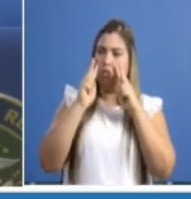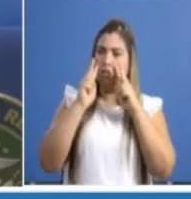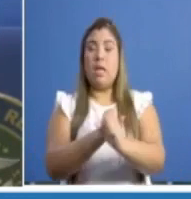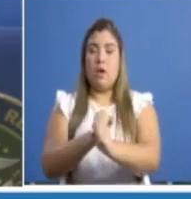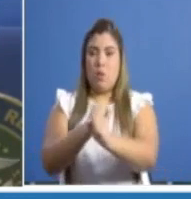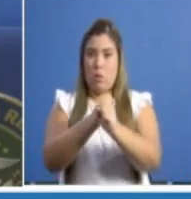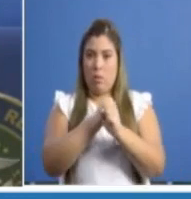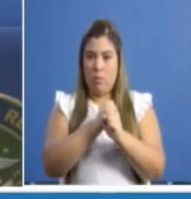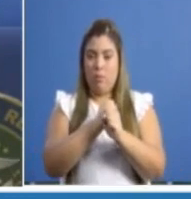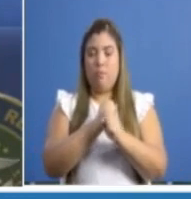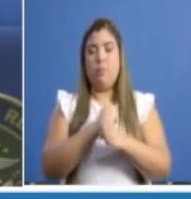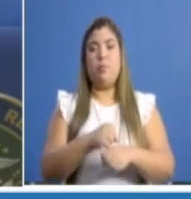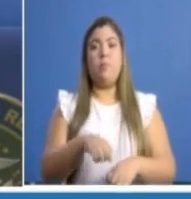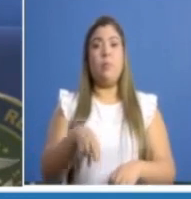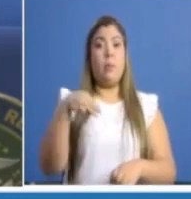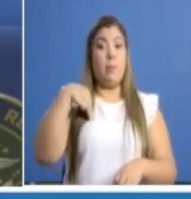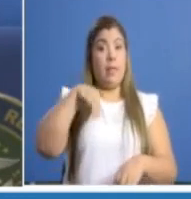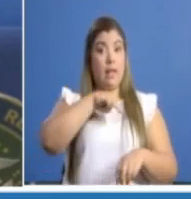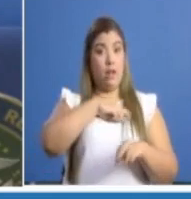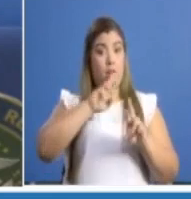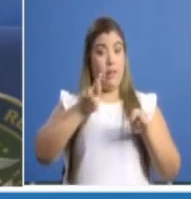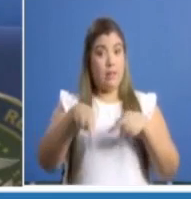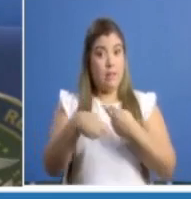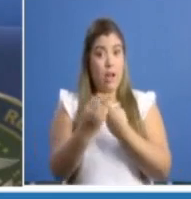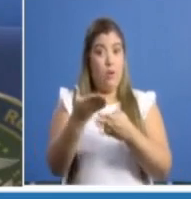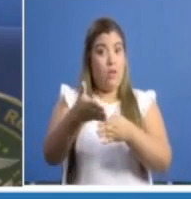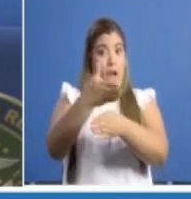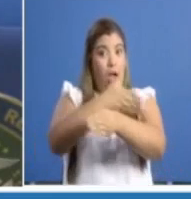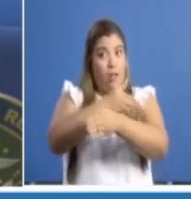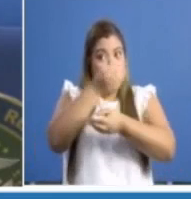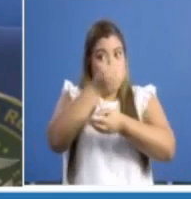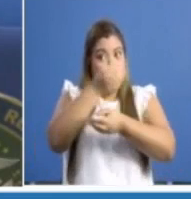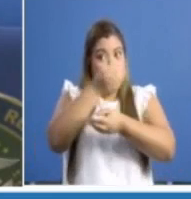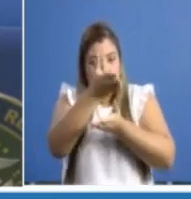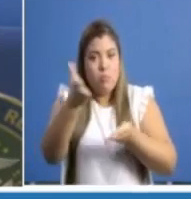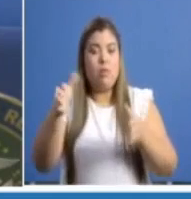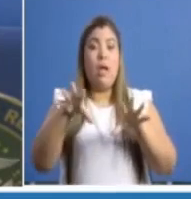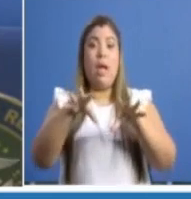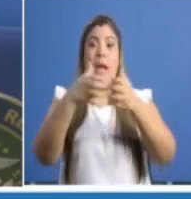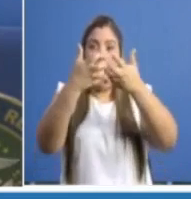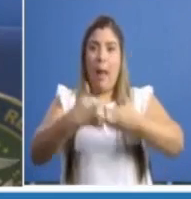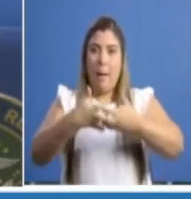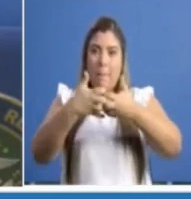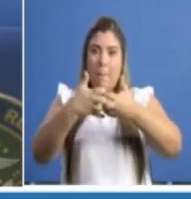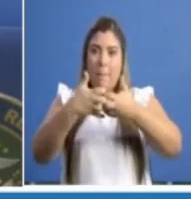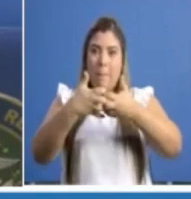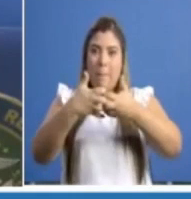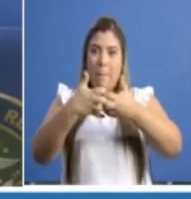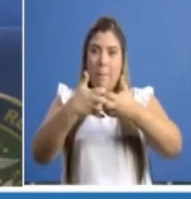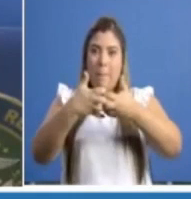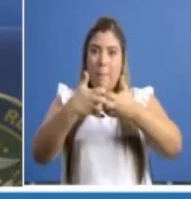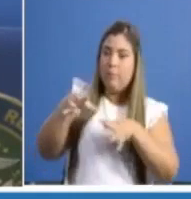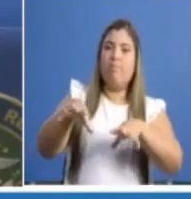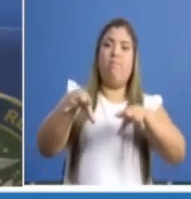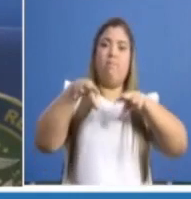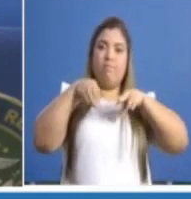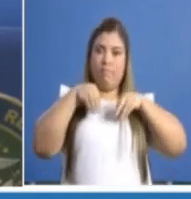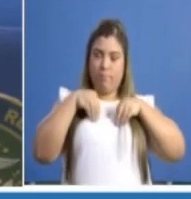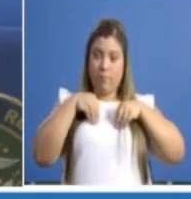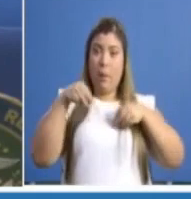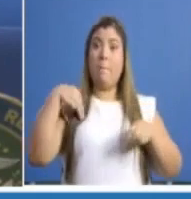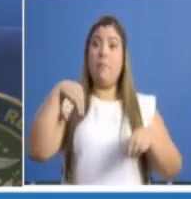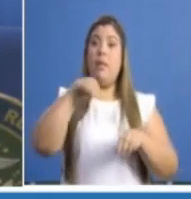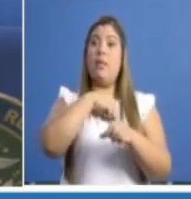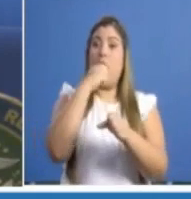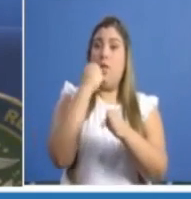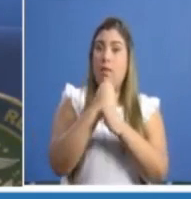dictaminadas por el Ministerio de Salud en coordinación con el Ministerio de Trabajo, el Ministerio